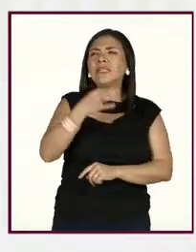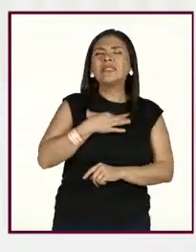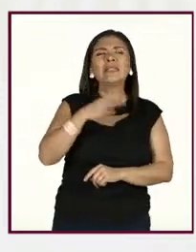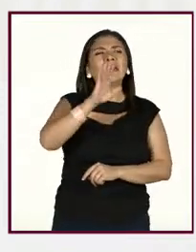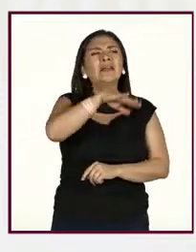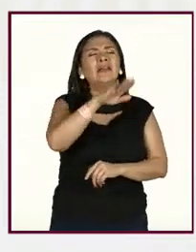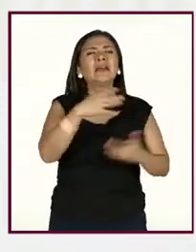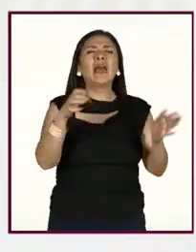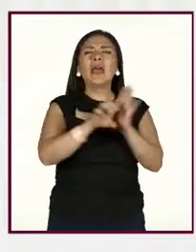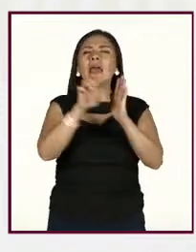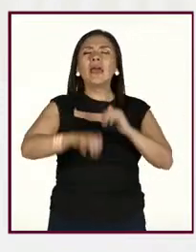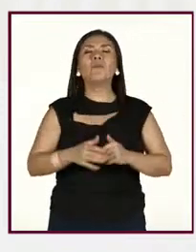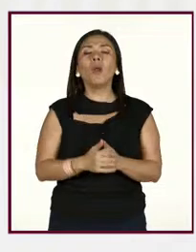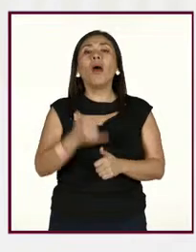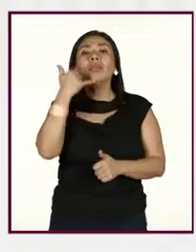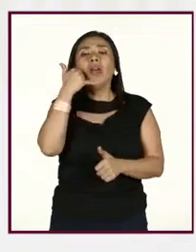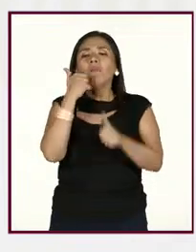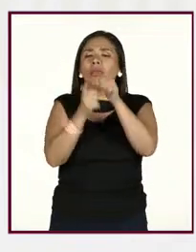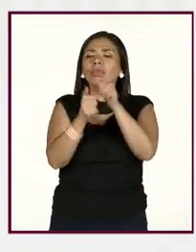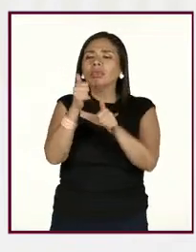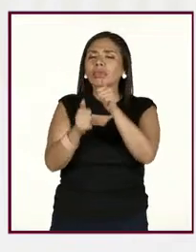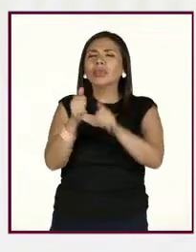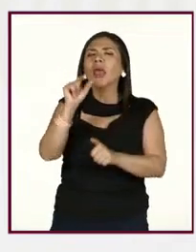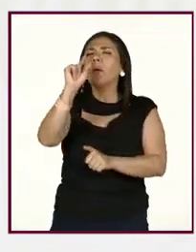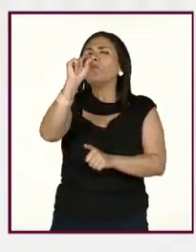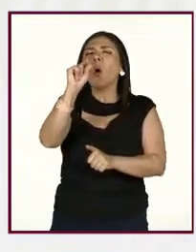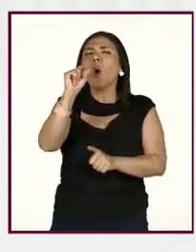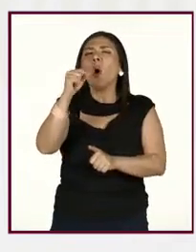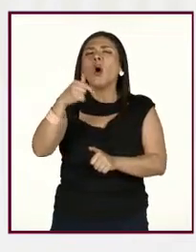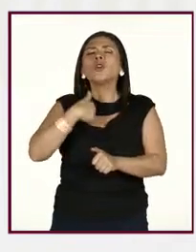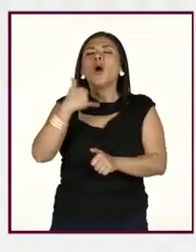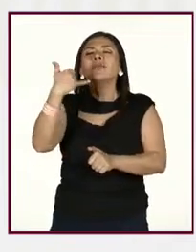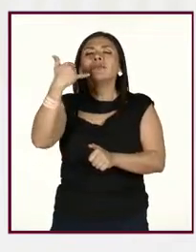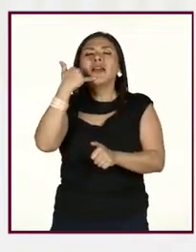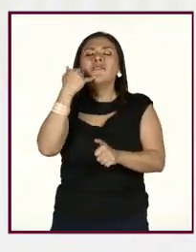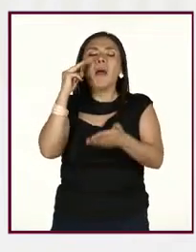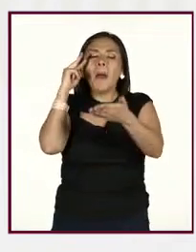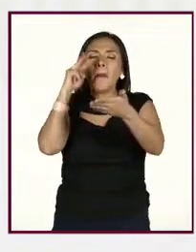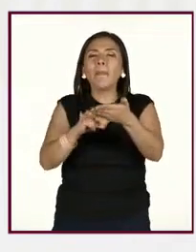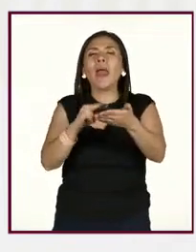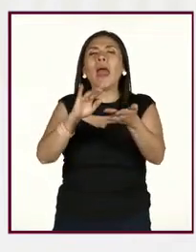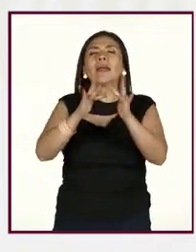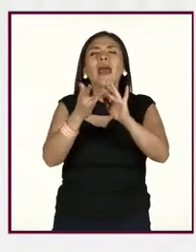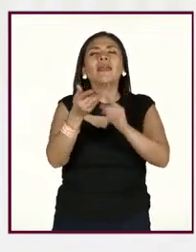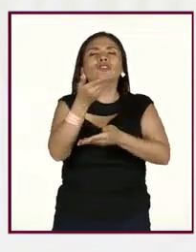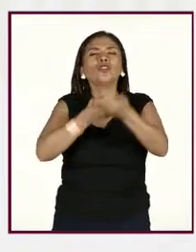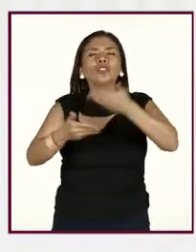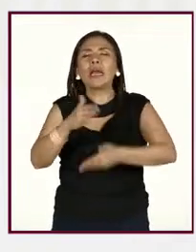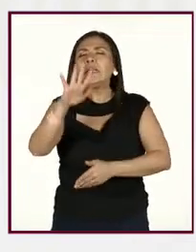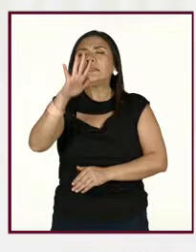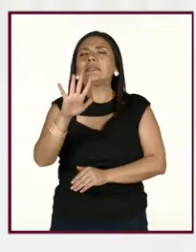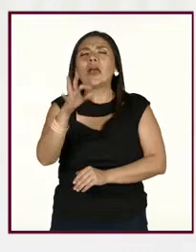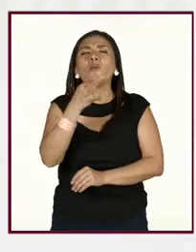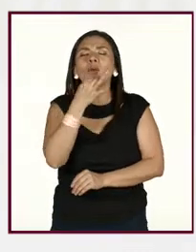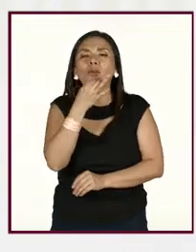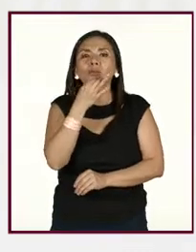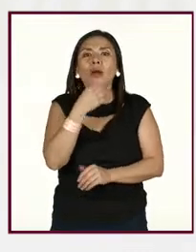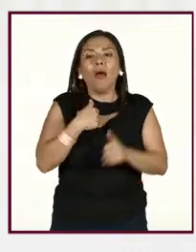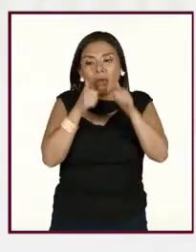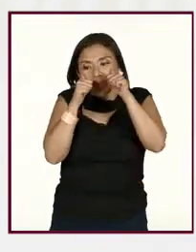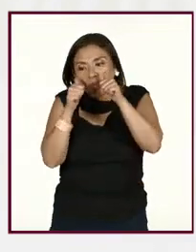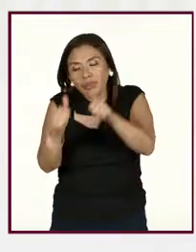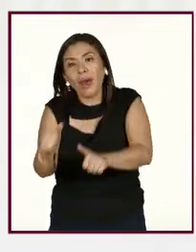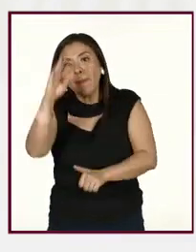en el celular, por ejemplo, que dicen nada más me iba a agarrar en las redes sociales, cinco minutitos ya me quedé media hora.